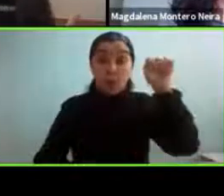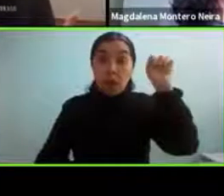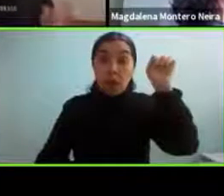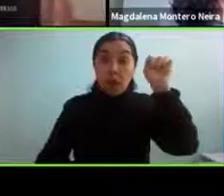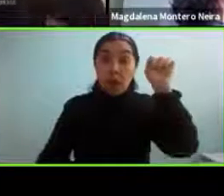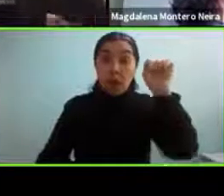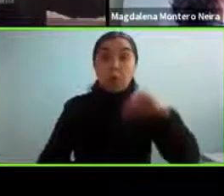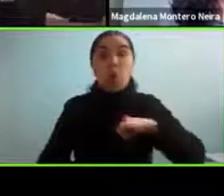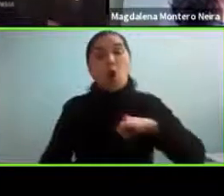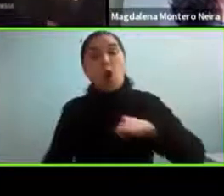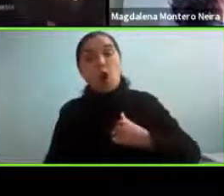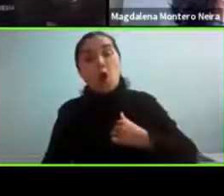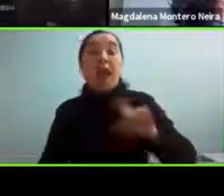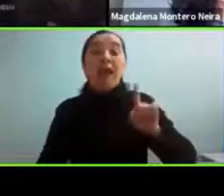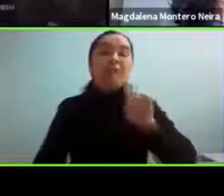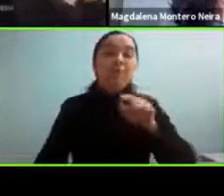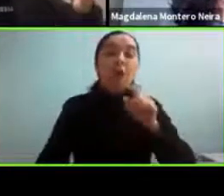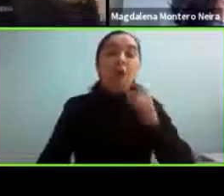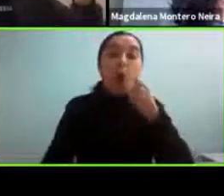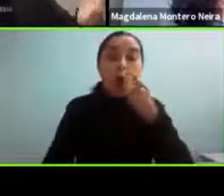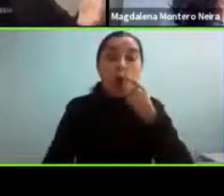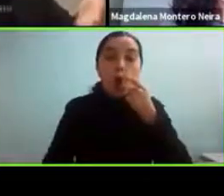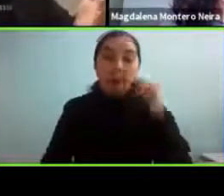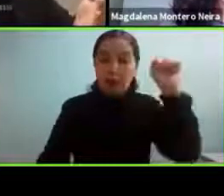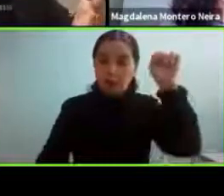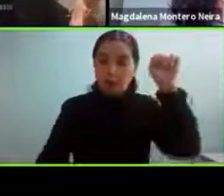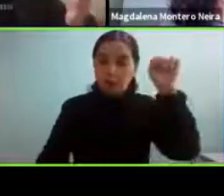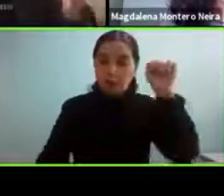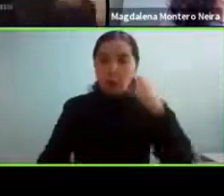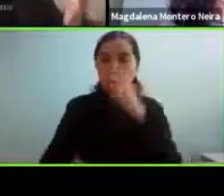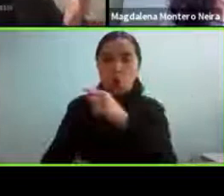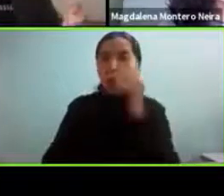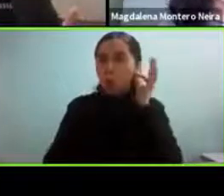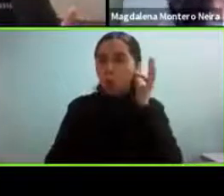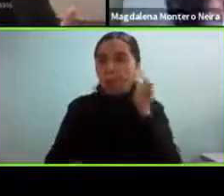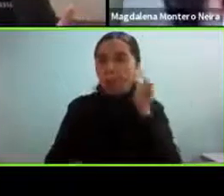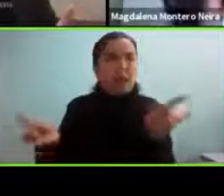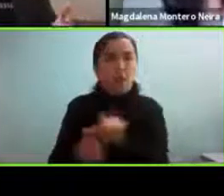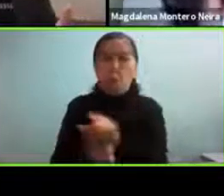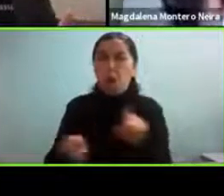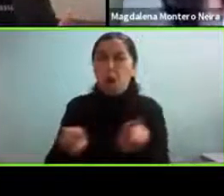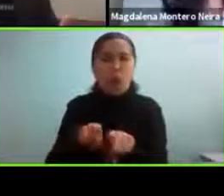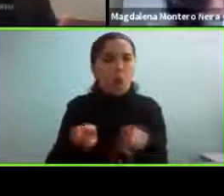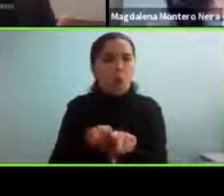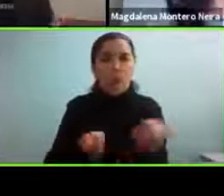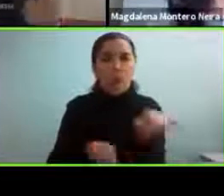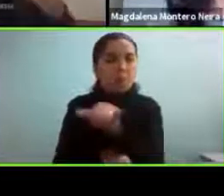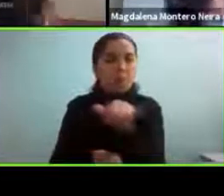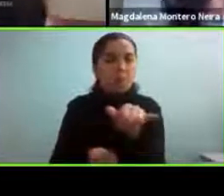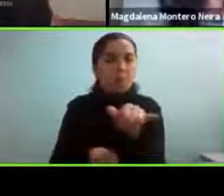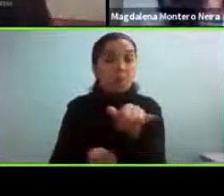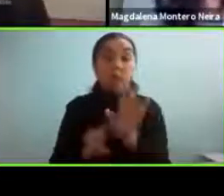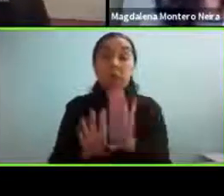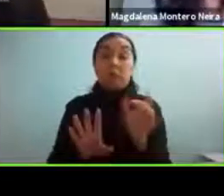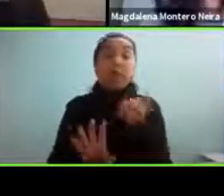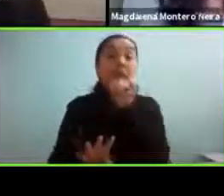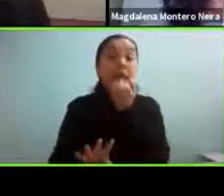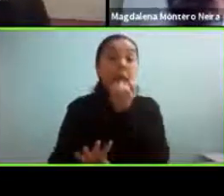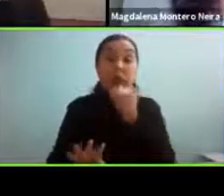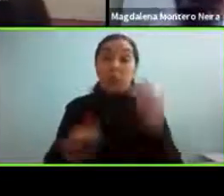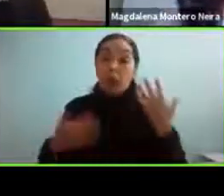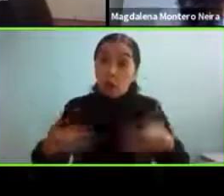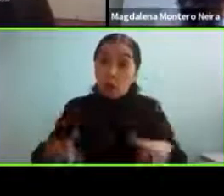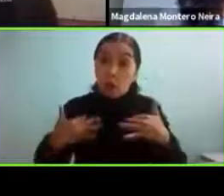hombres y nosotros pensamos que a las mujeres les pasa igual y está claramente en un error y estamos aprendiendo de eso